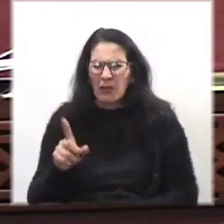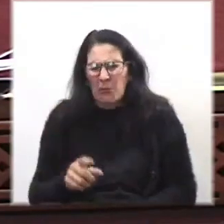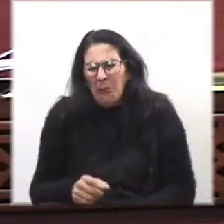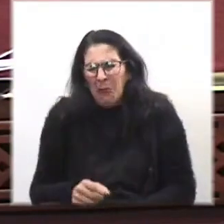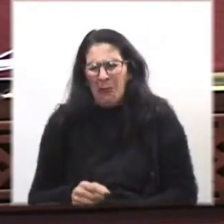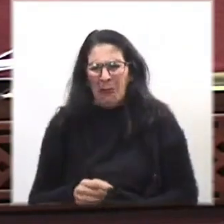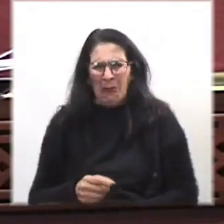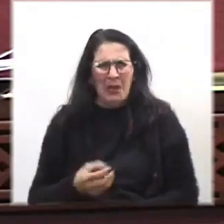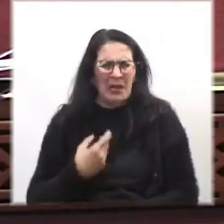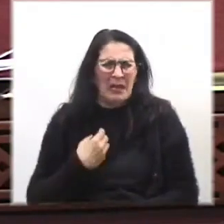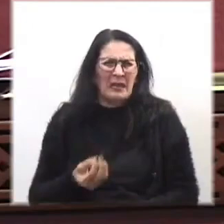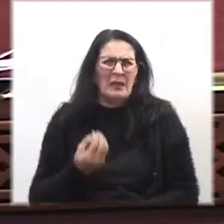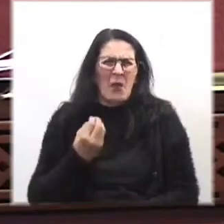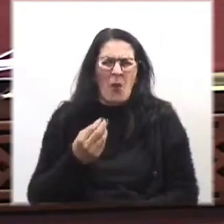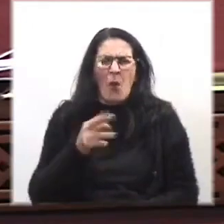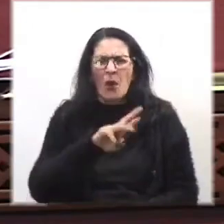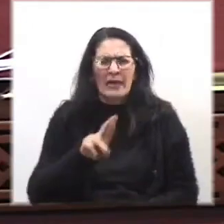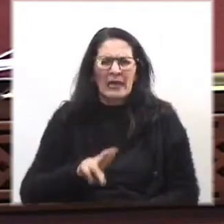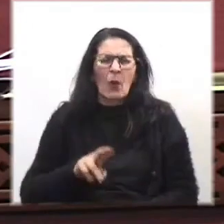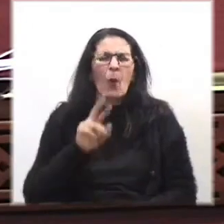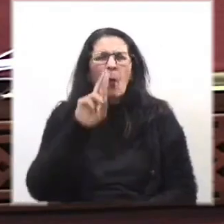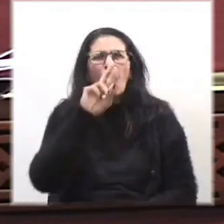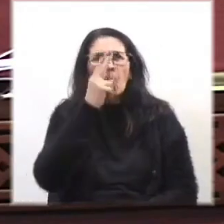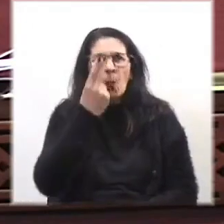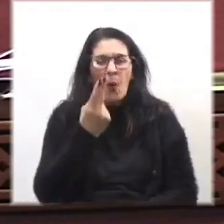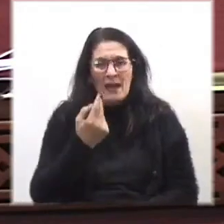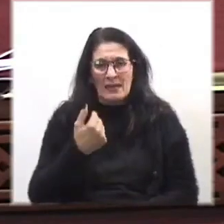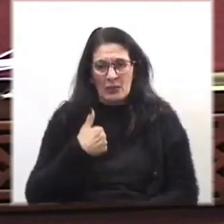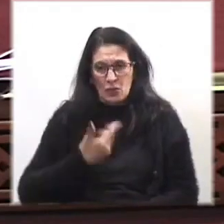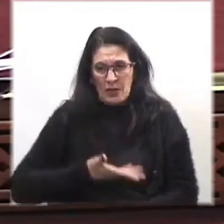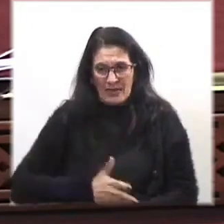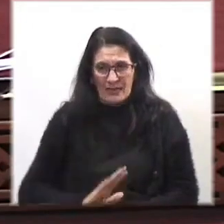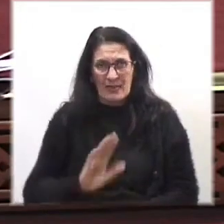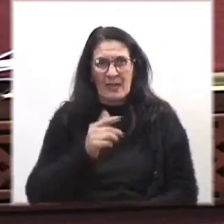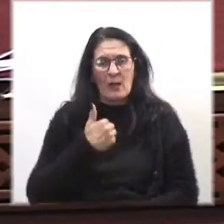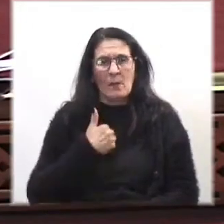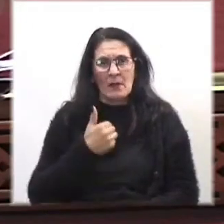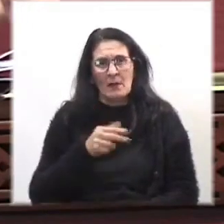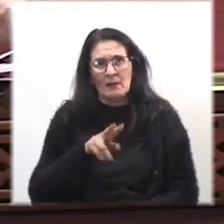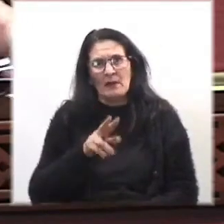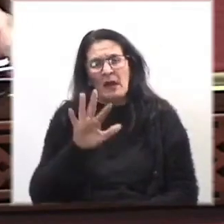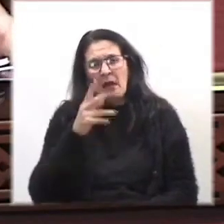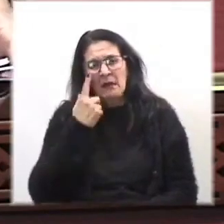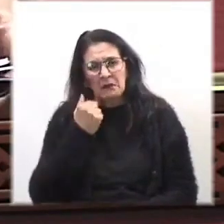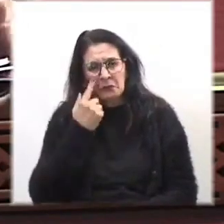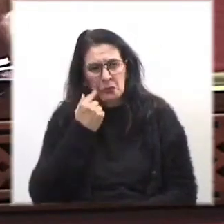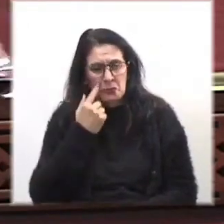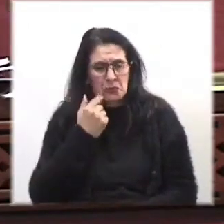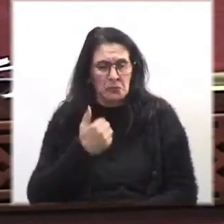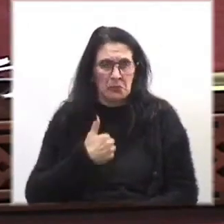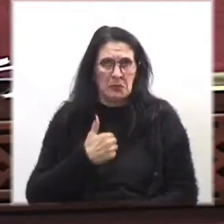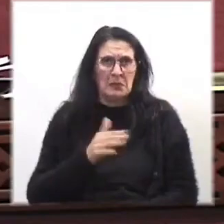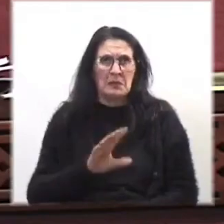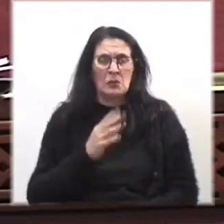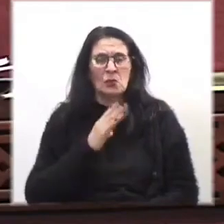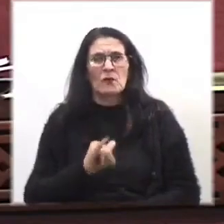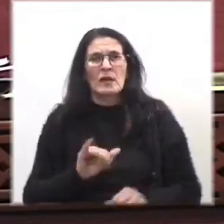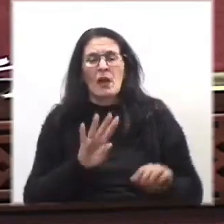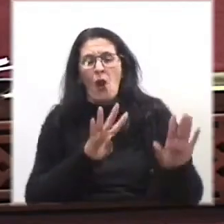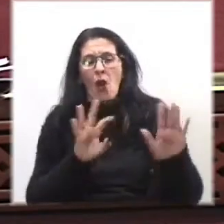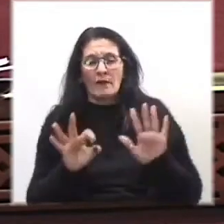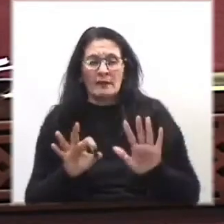o en el río Uruguay, donde estuve hace poco, donde nací y me dio ganas de llorar, pero hace rato, estuve en los 90,